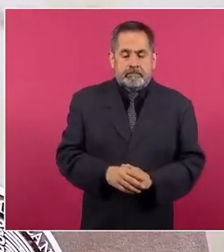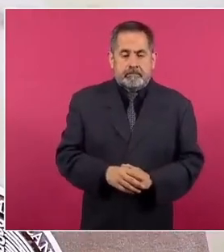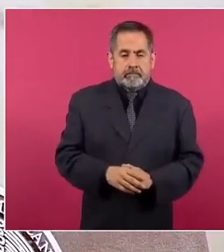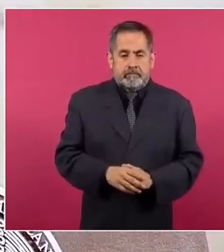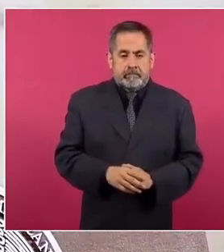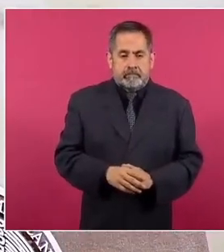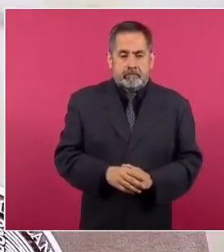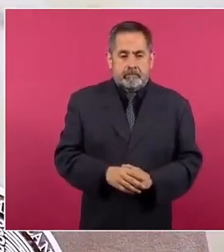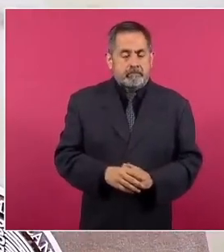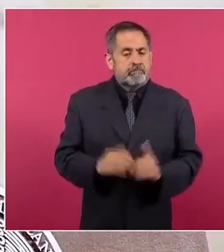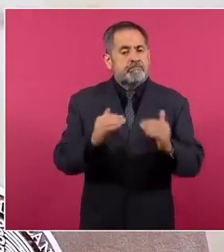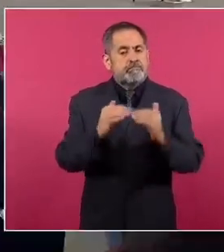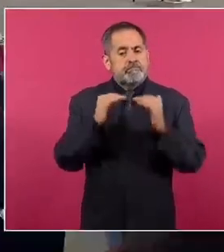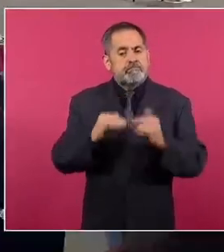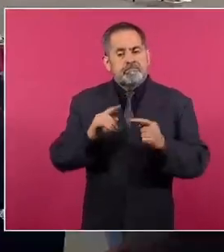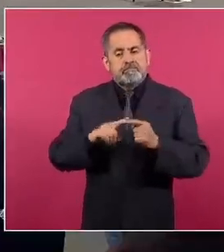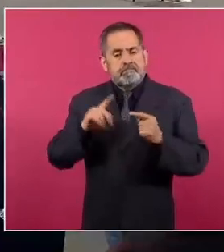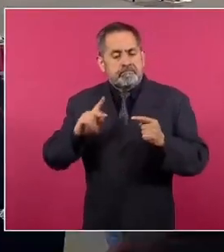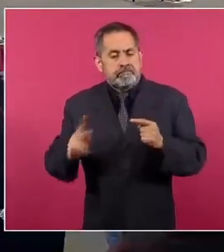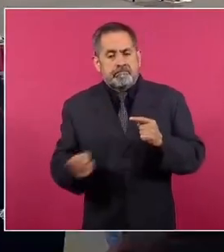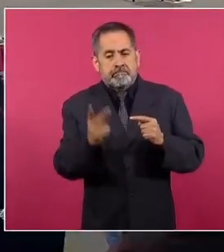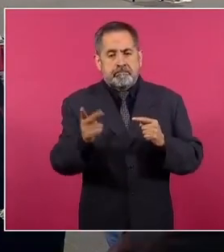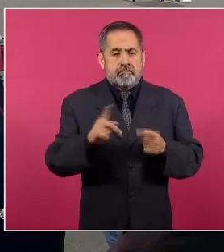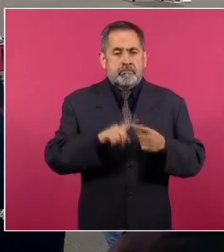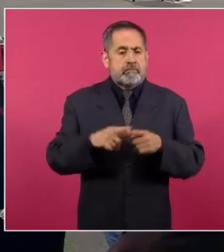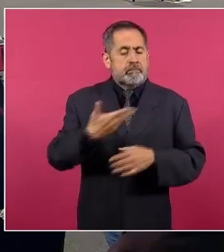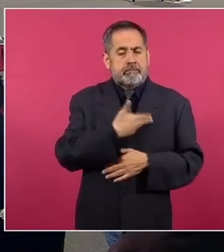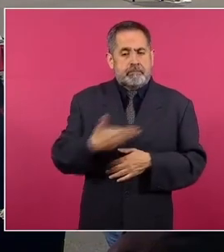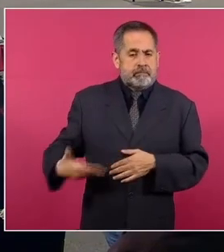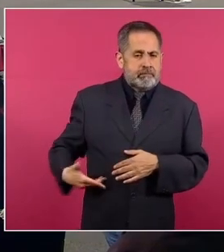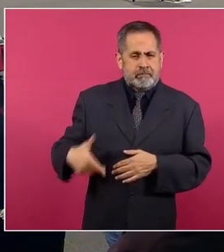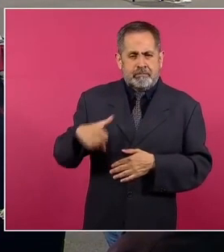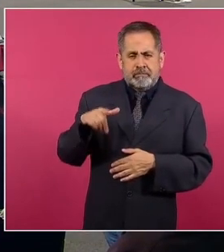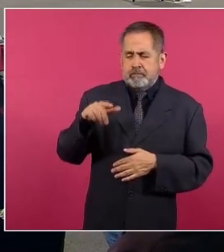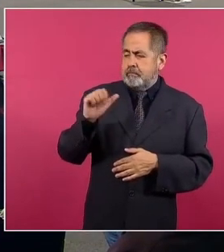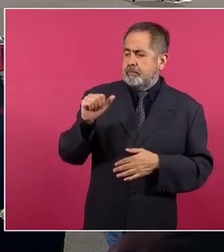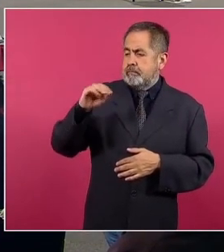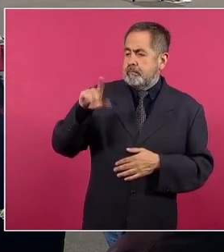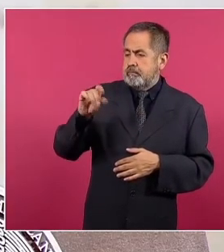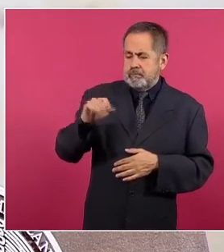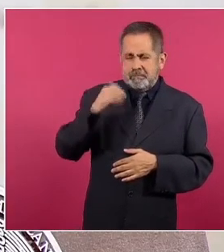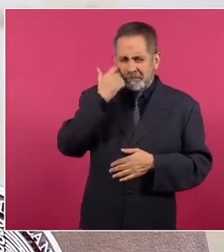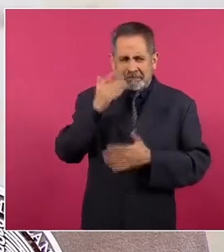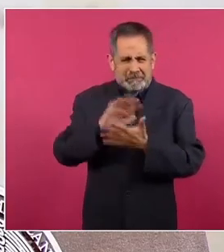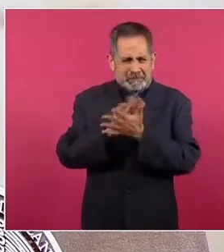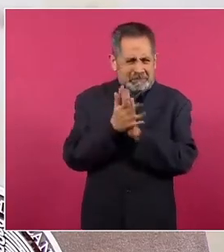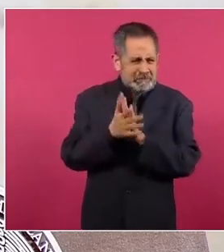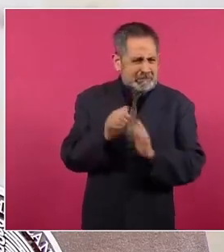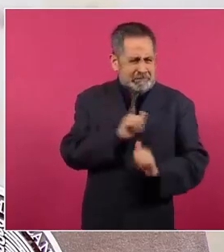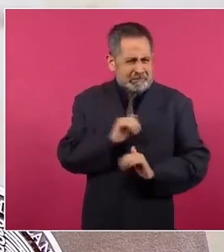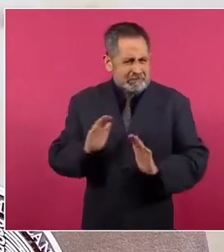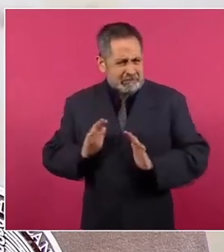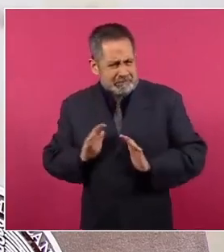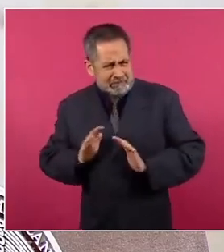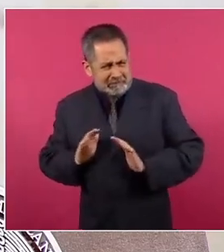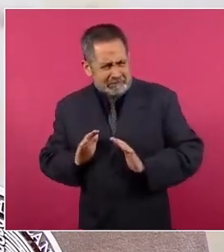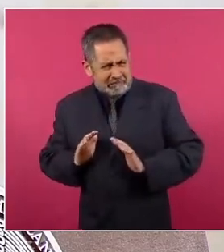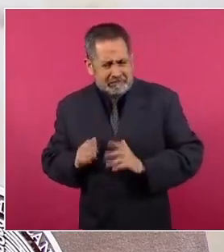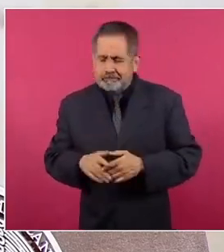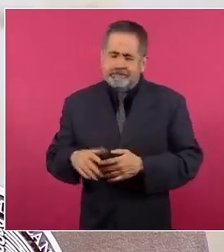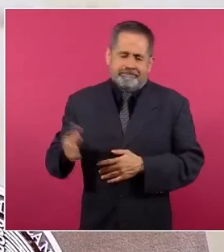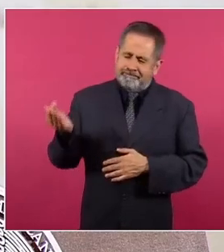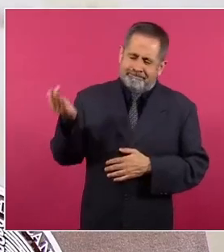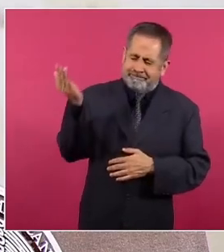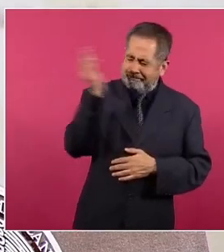tenemos una pregunta. ¿El presidente López Obrador quiere militarizar el país? Esto es